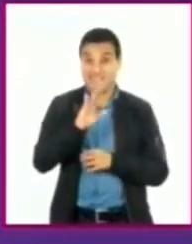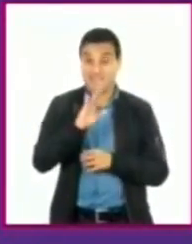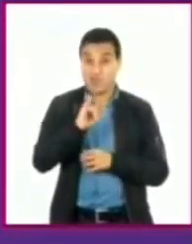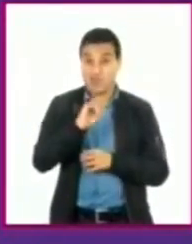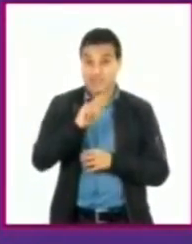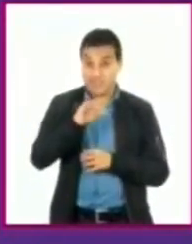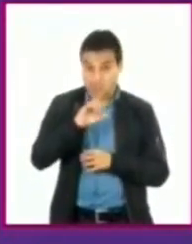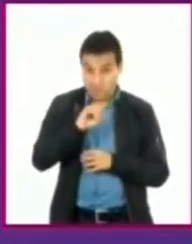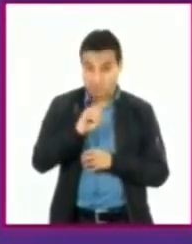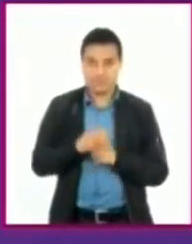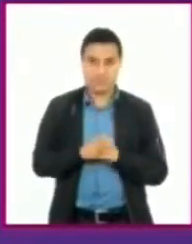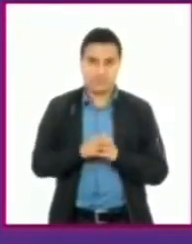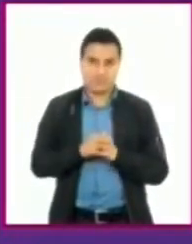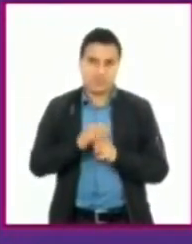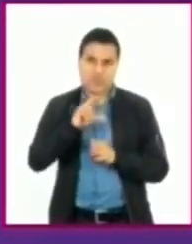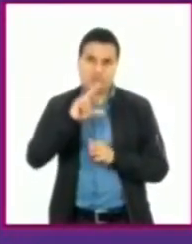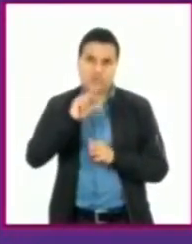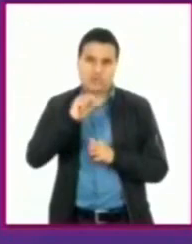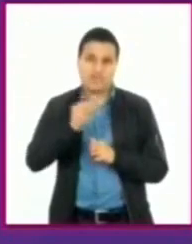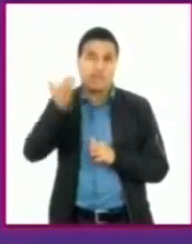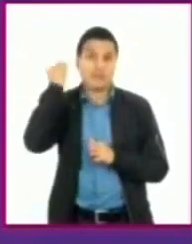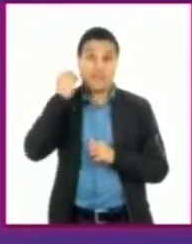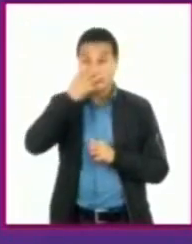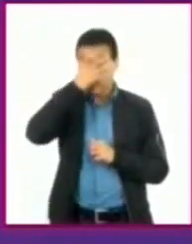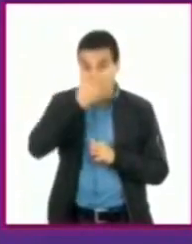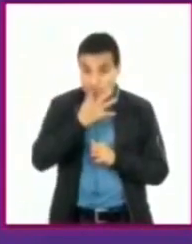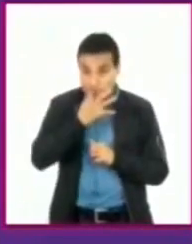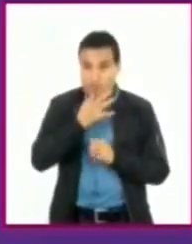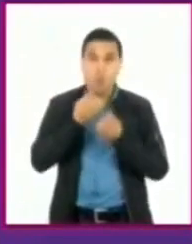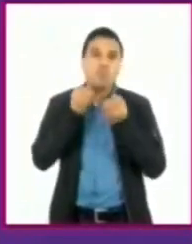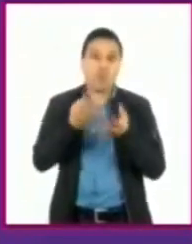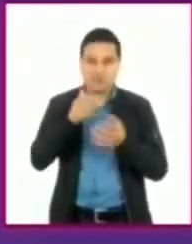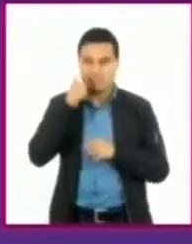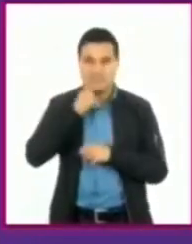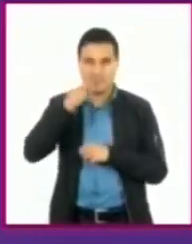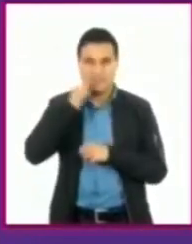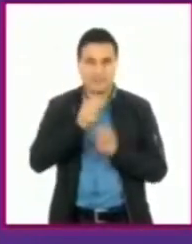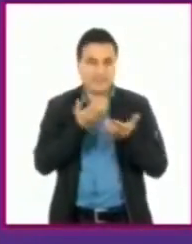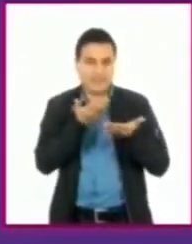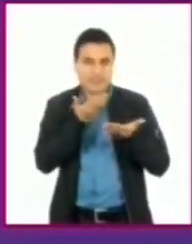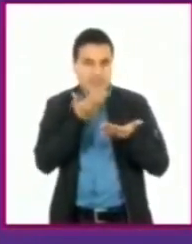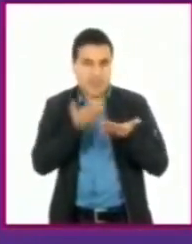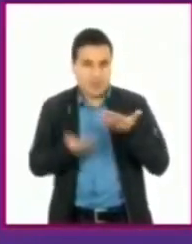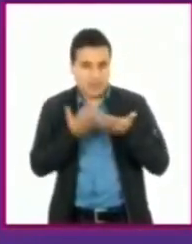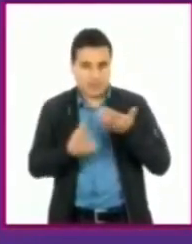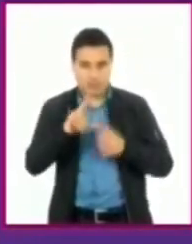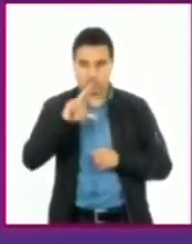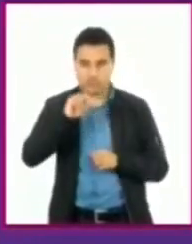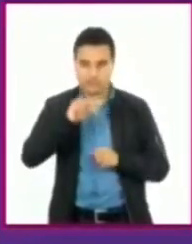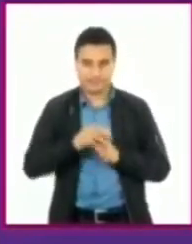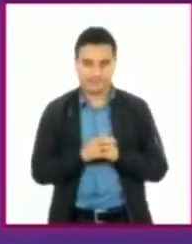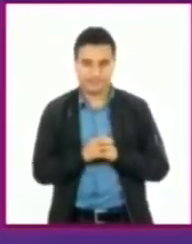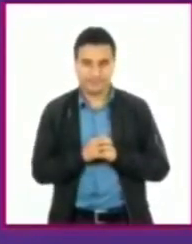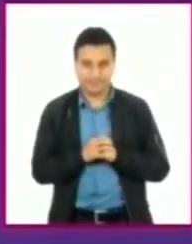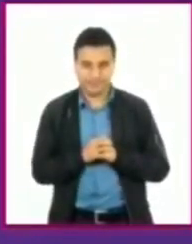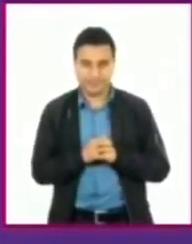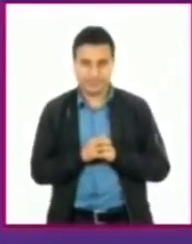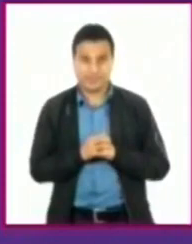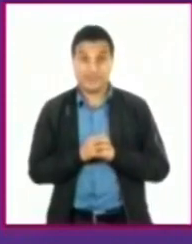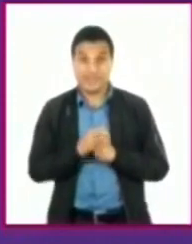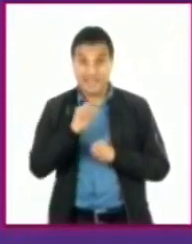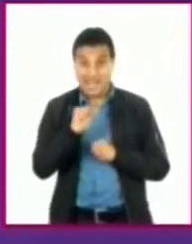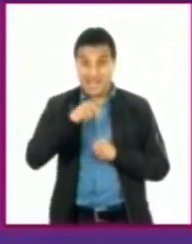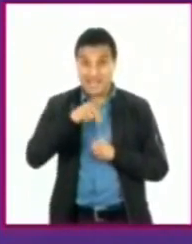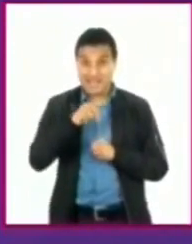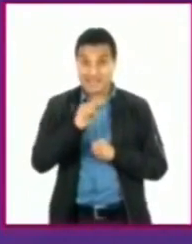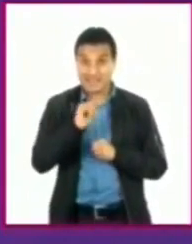todo. Tenías un poquito de gripe, bueno, pues mándale antibiótico. Ahora se ha visto que el exceso de uso de antibióticos